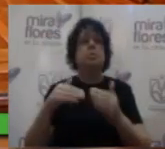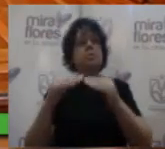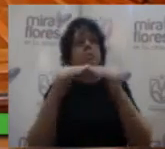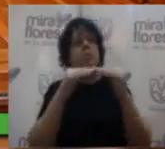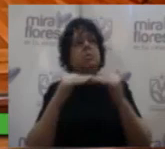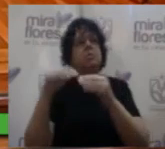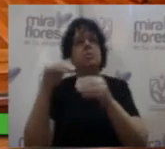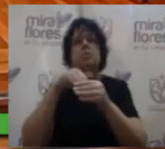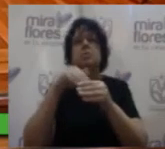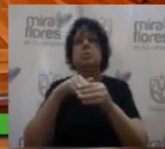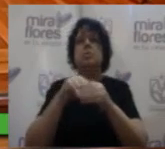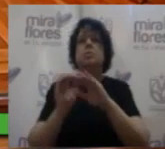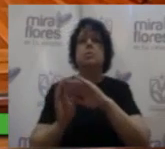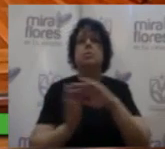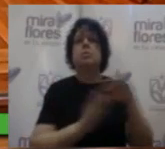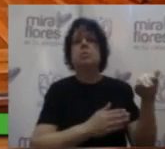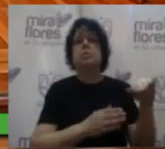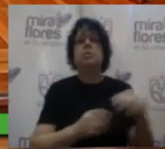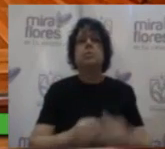Siguiente punto, por favor